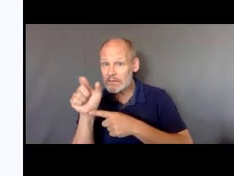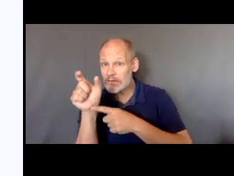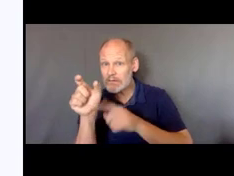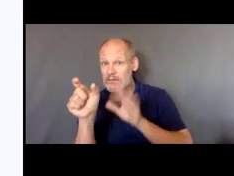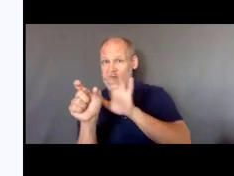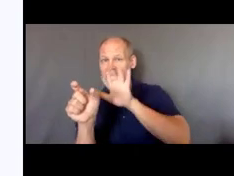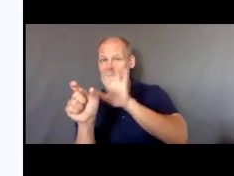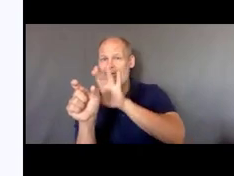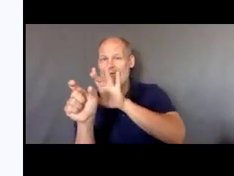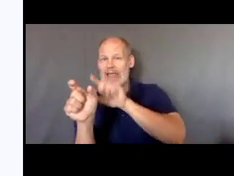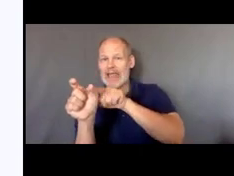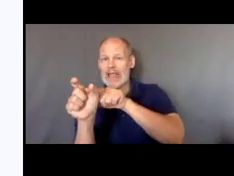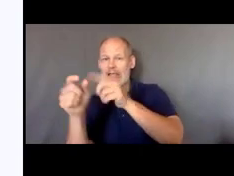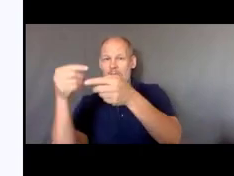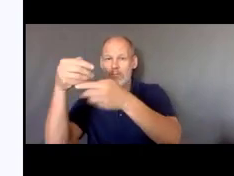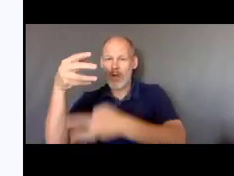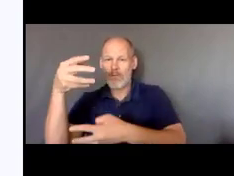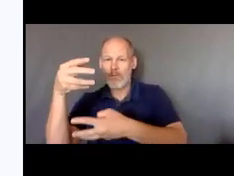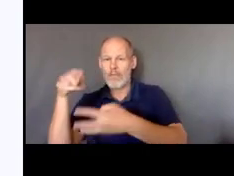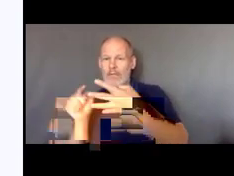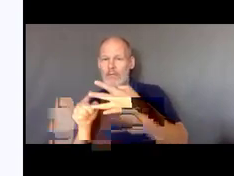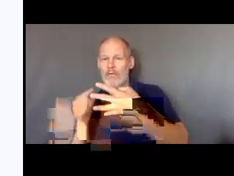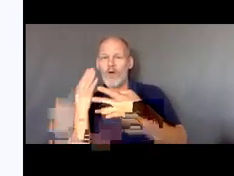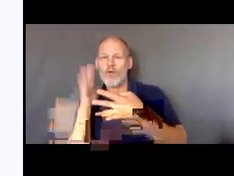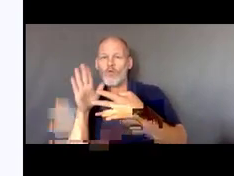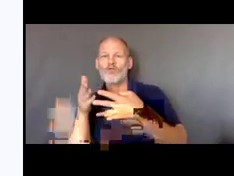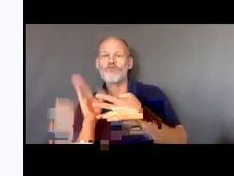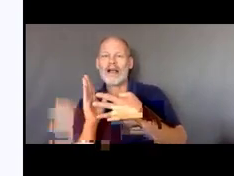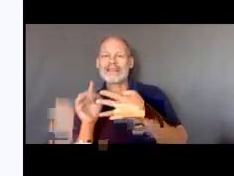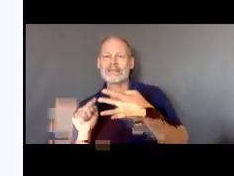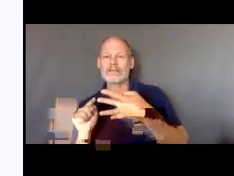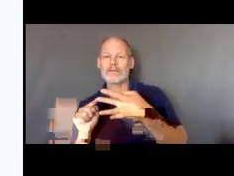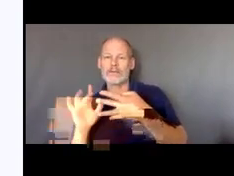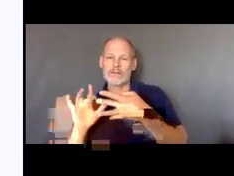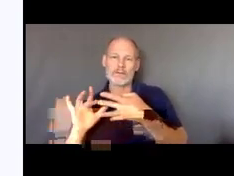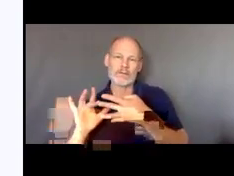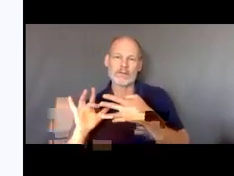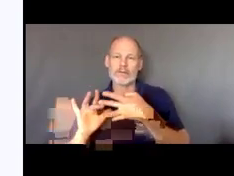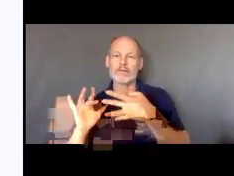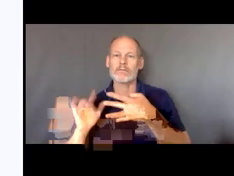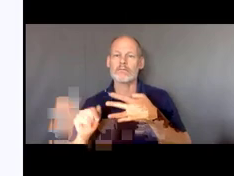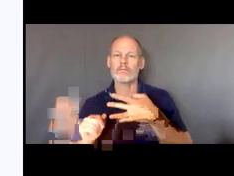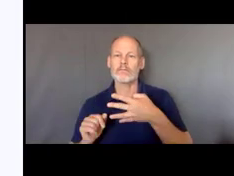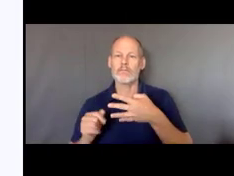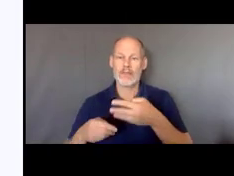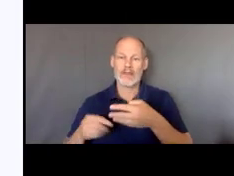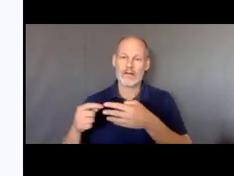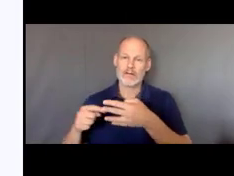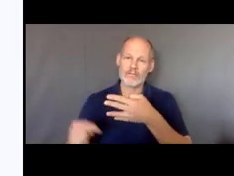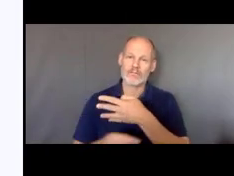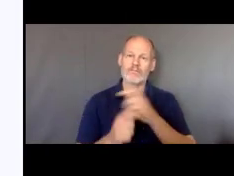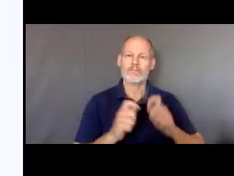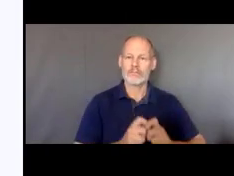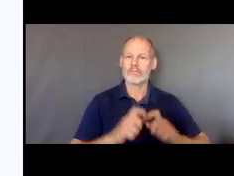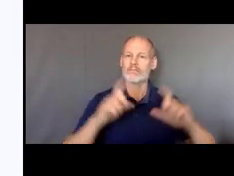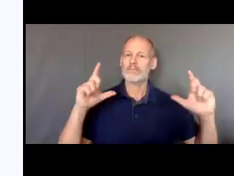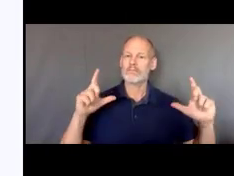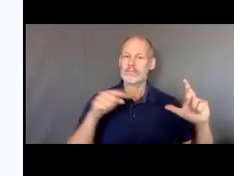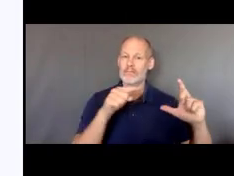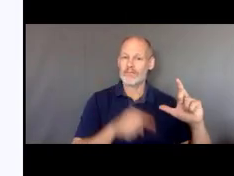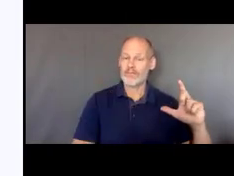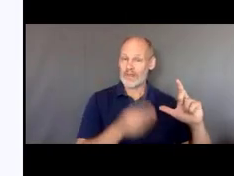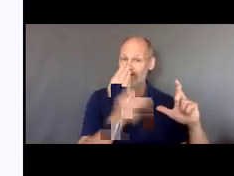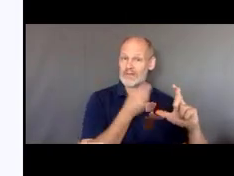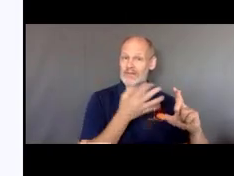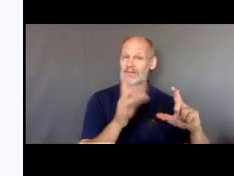clic en conozca sus derechos y lo que va a salir para ustedes hay algunos recursos que tenemos disponibles en el sitio